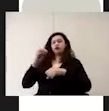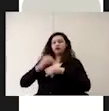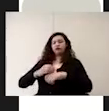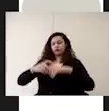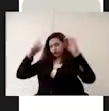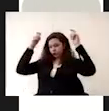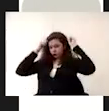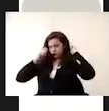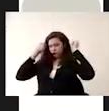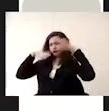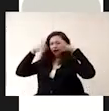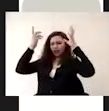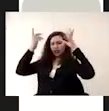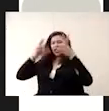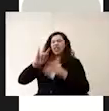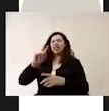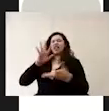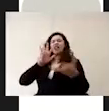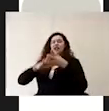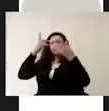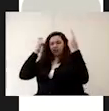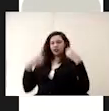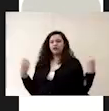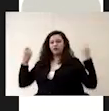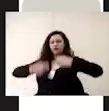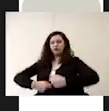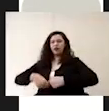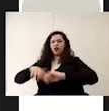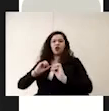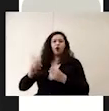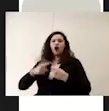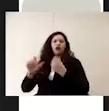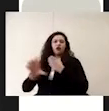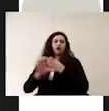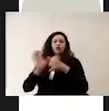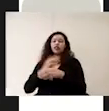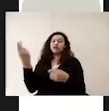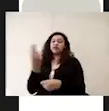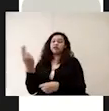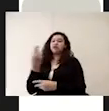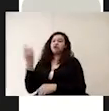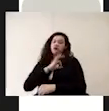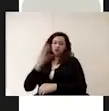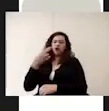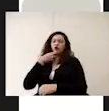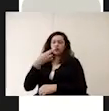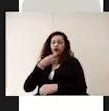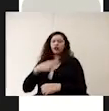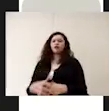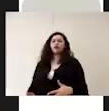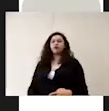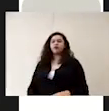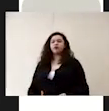red para cabello filipina mandil camisola bata o dependiendo de lo que requiera la actividad a realizar